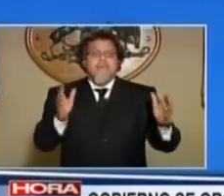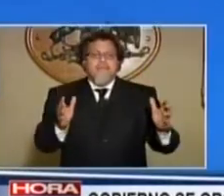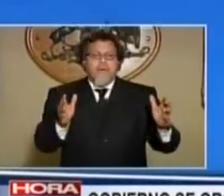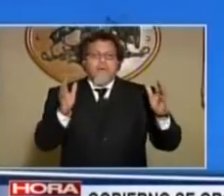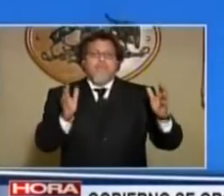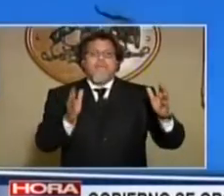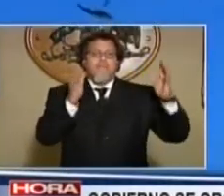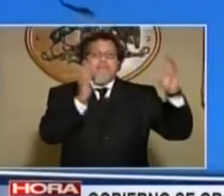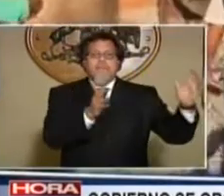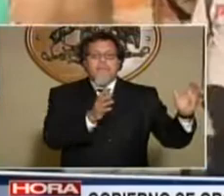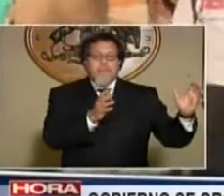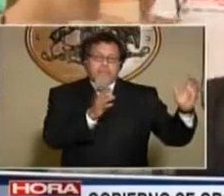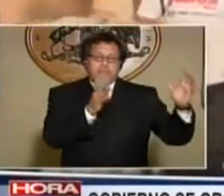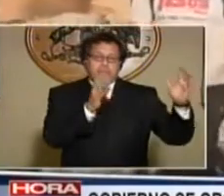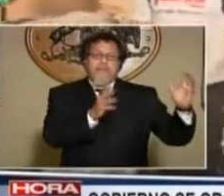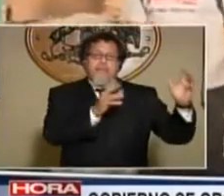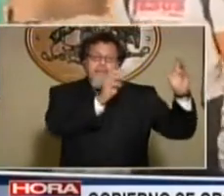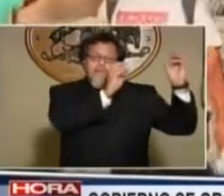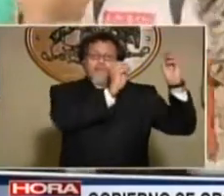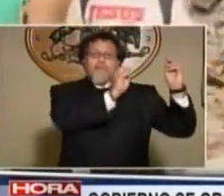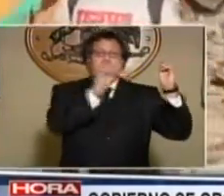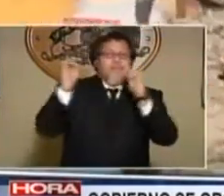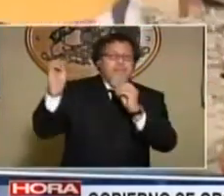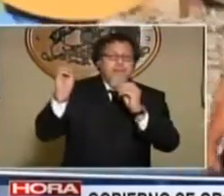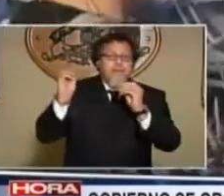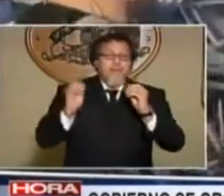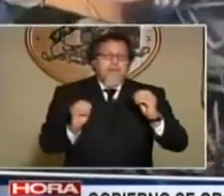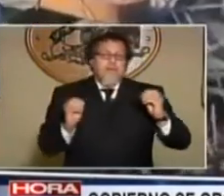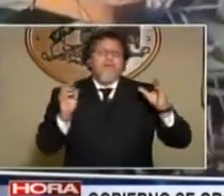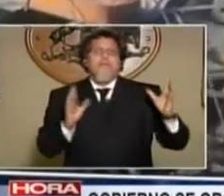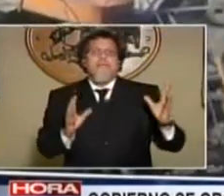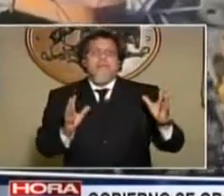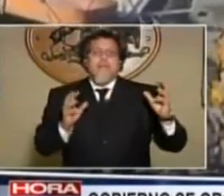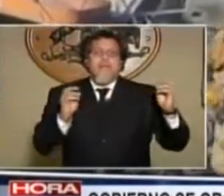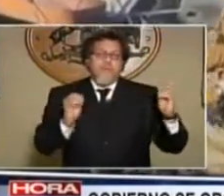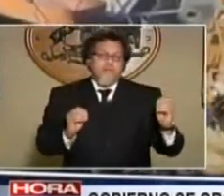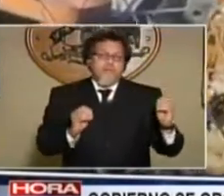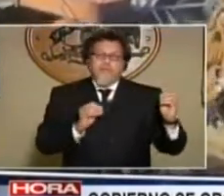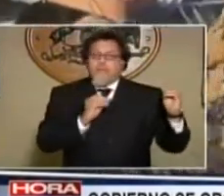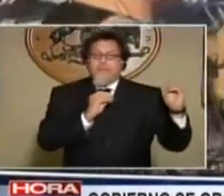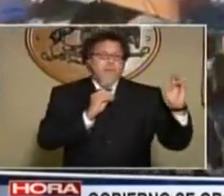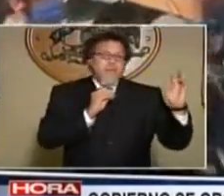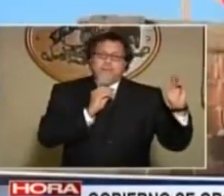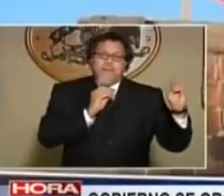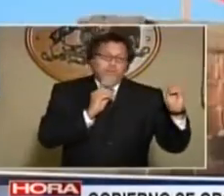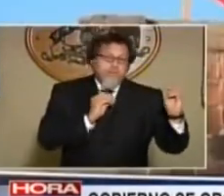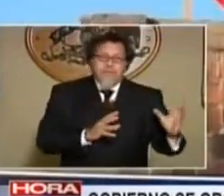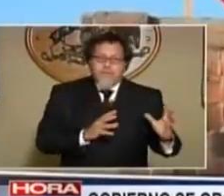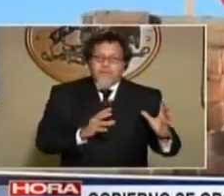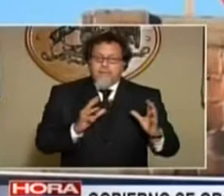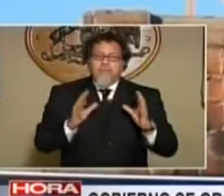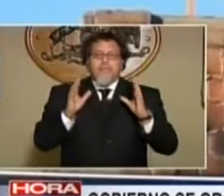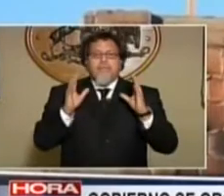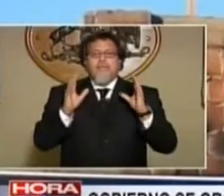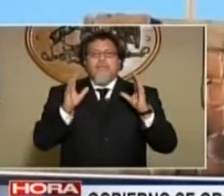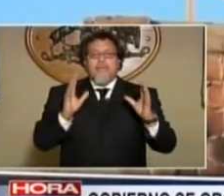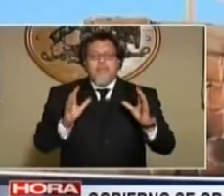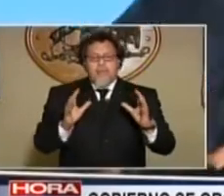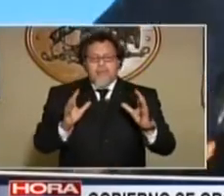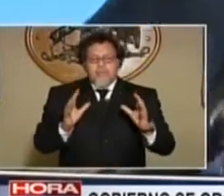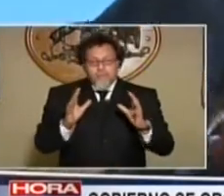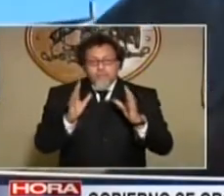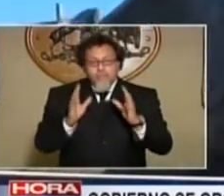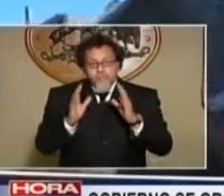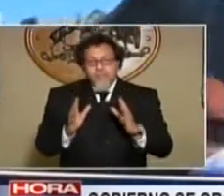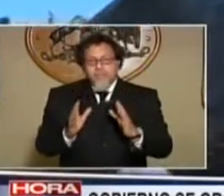tenemos 2.500 o 3.000 viviendas que resolver en esa situación extrema, así son 500 o 400 o 800. Quiero